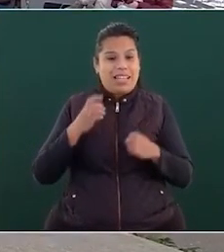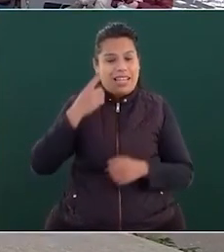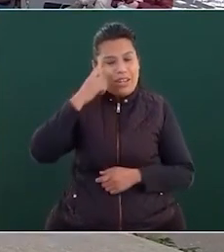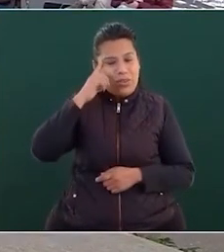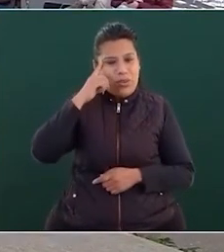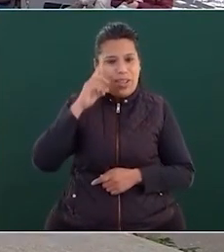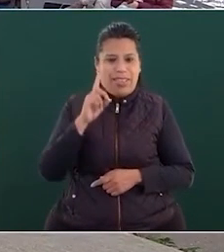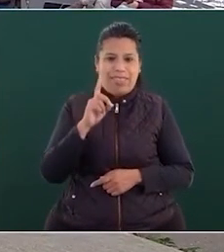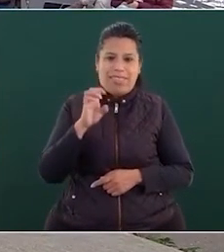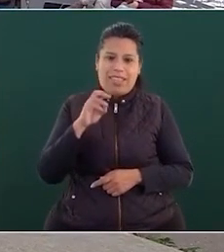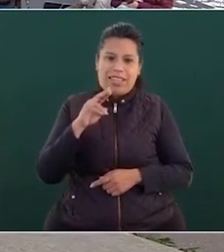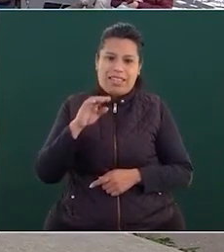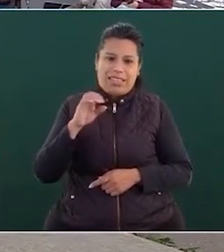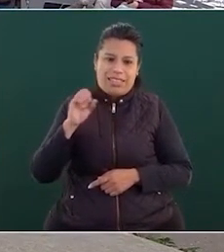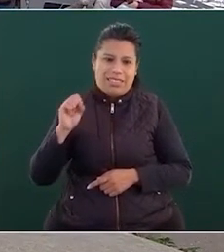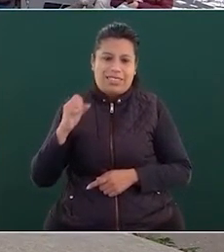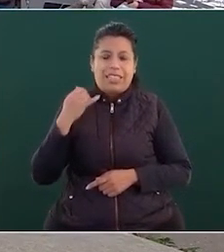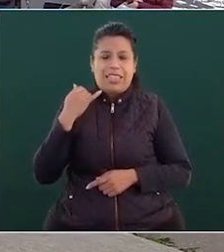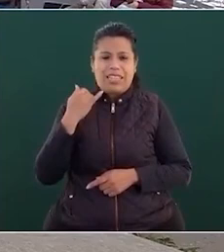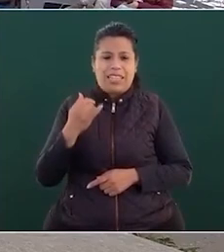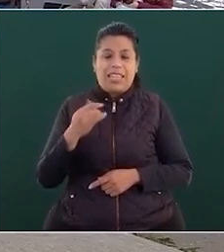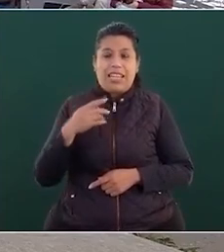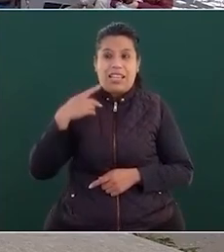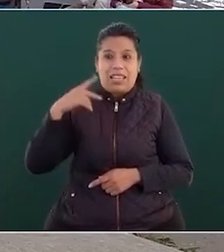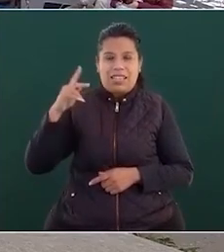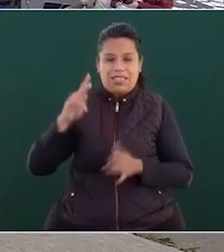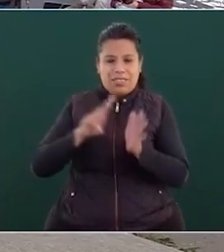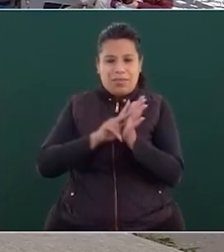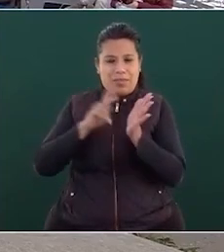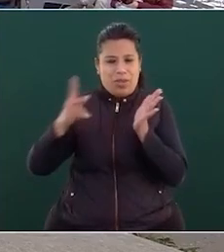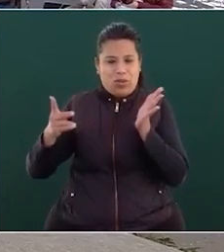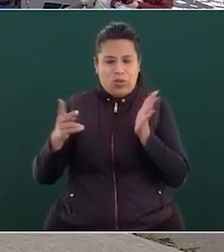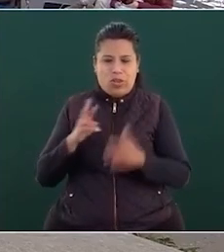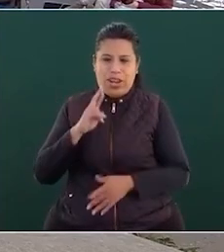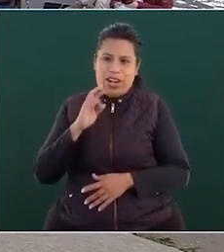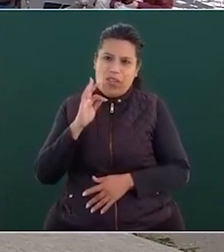y los del reforma y salinas